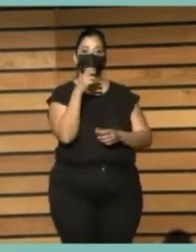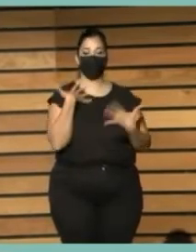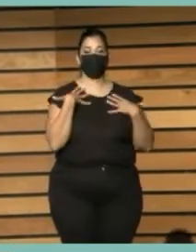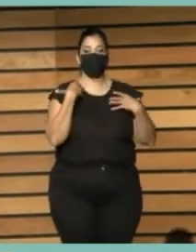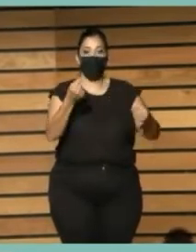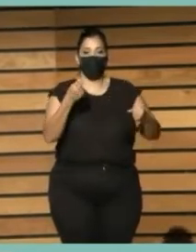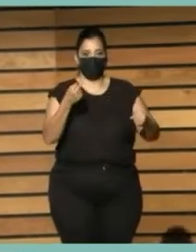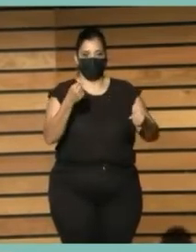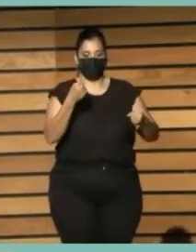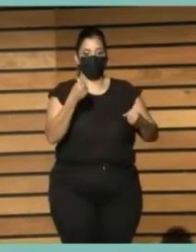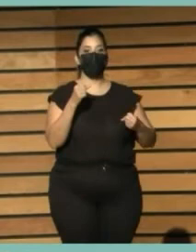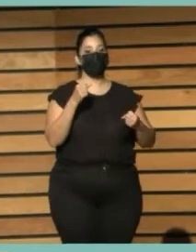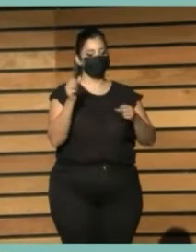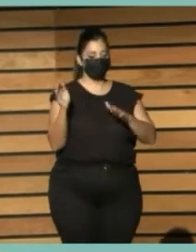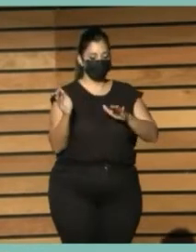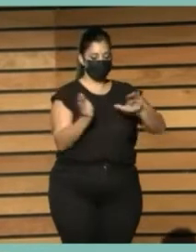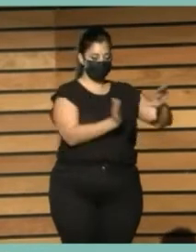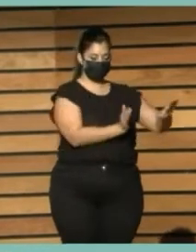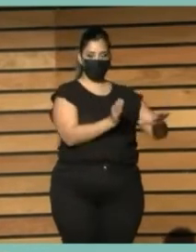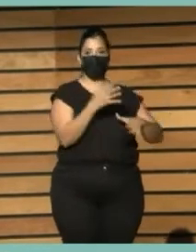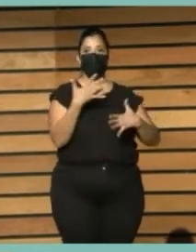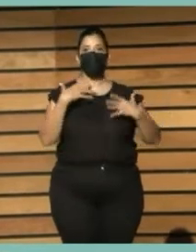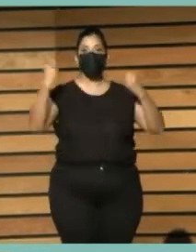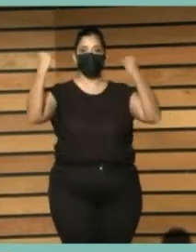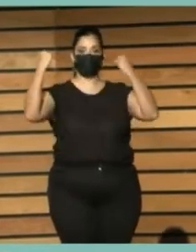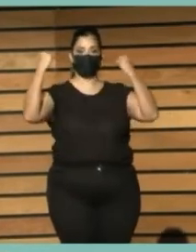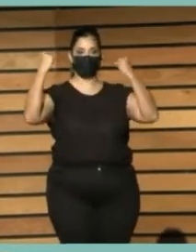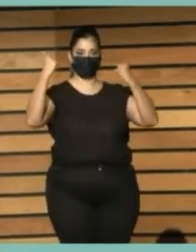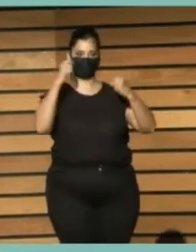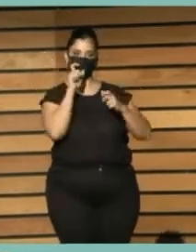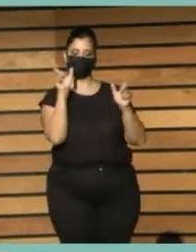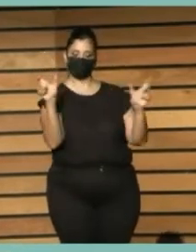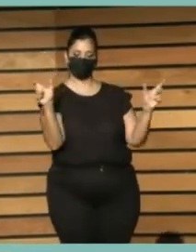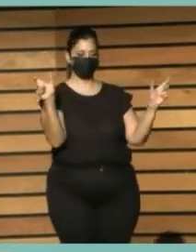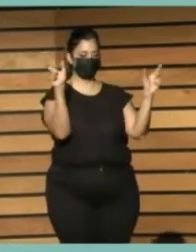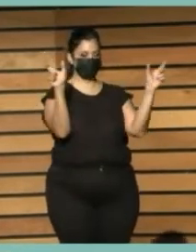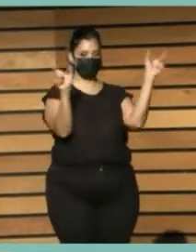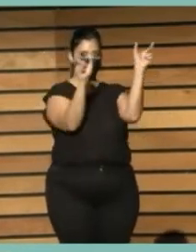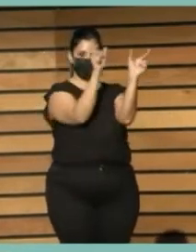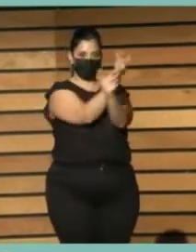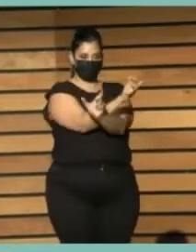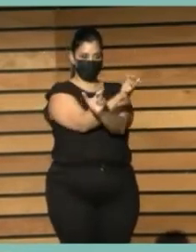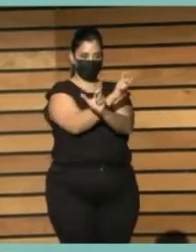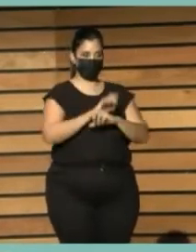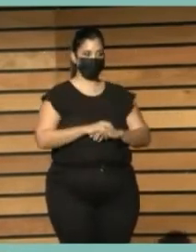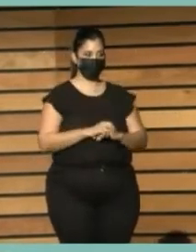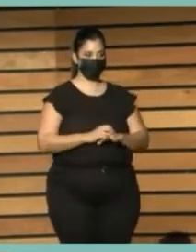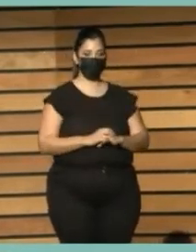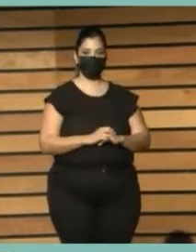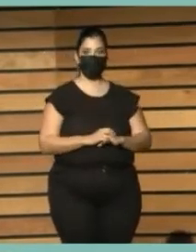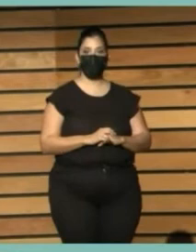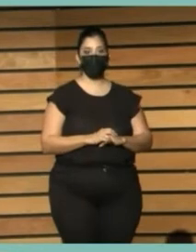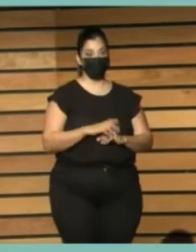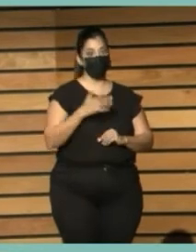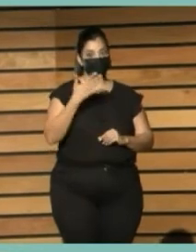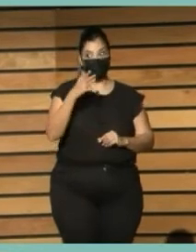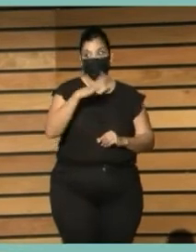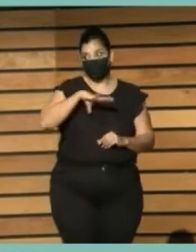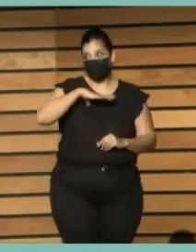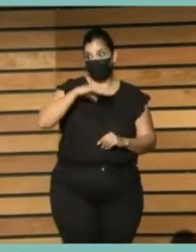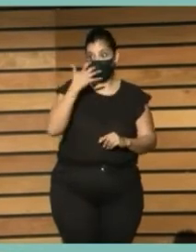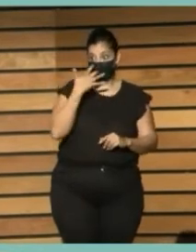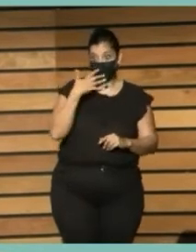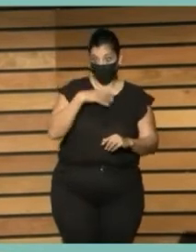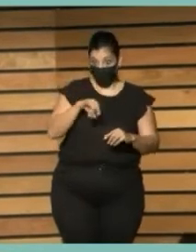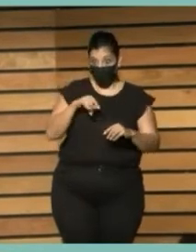palabra poder y además dice cosas muy interesantes yo os lo recomiendo también que si podéis tener acceso a él le